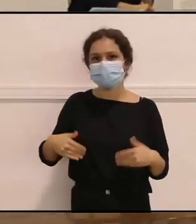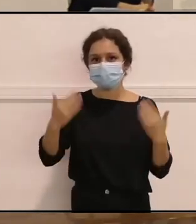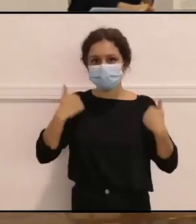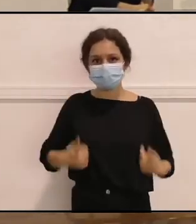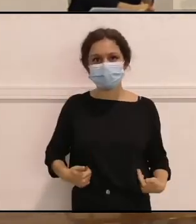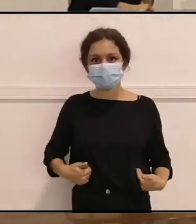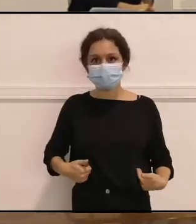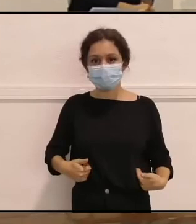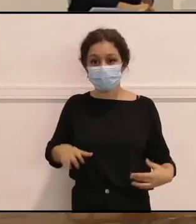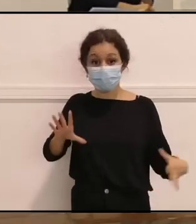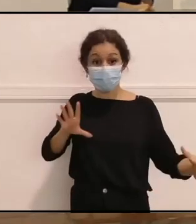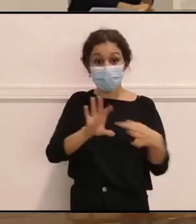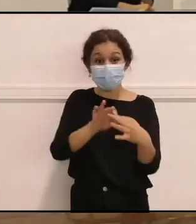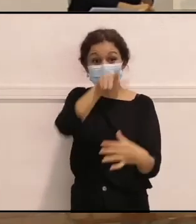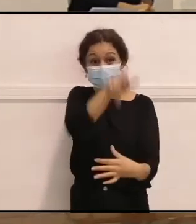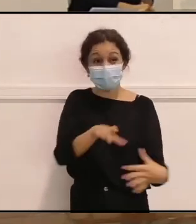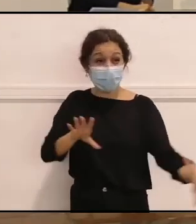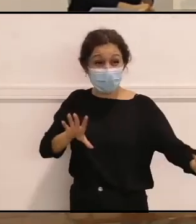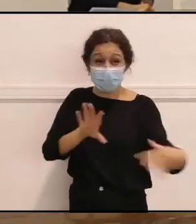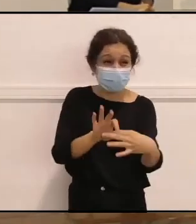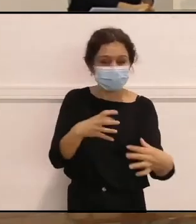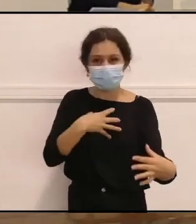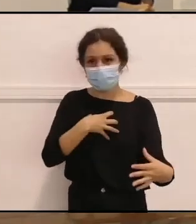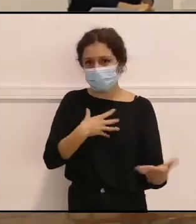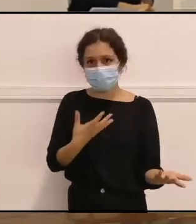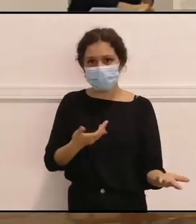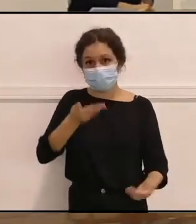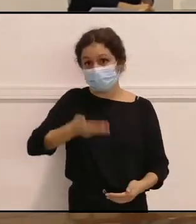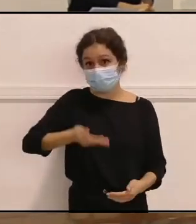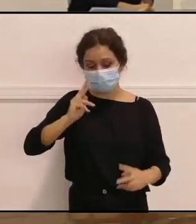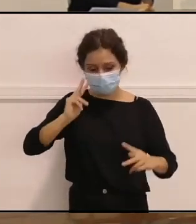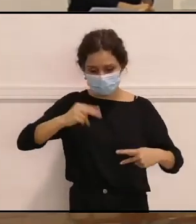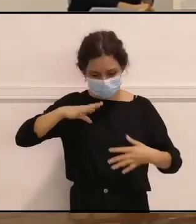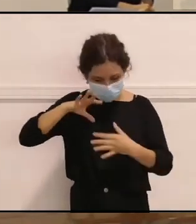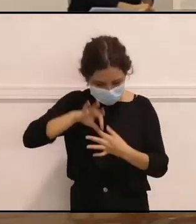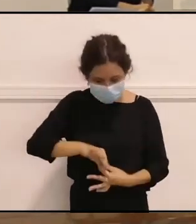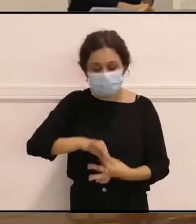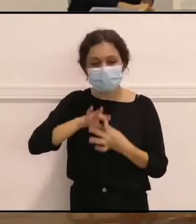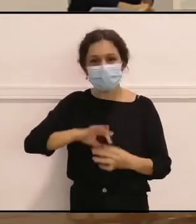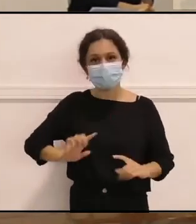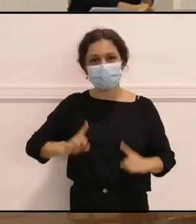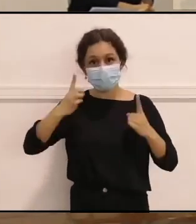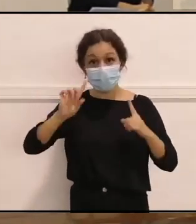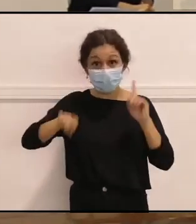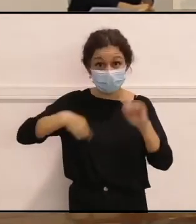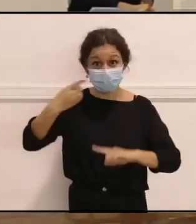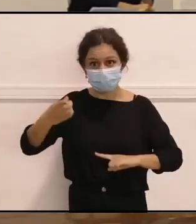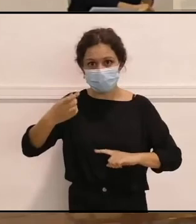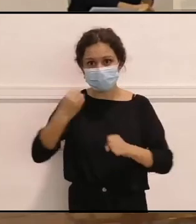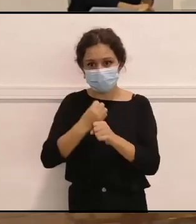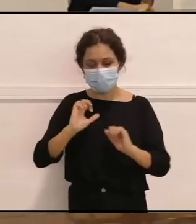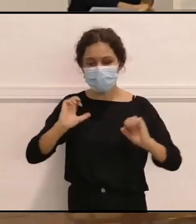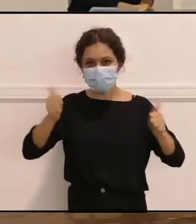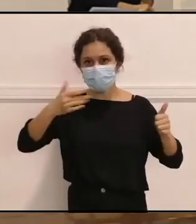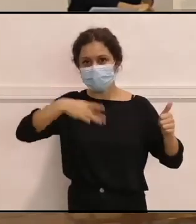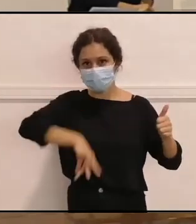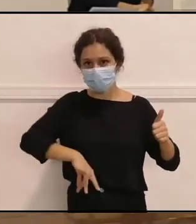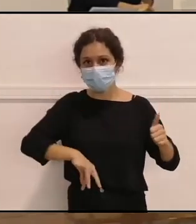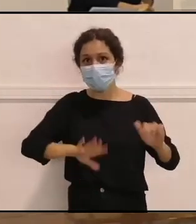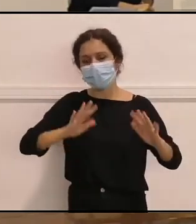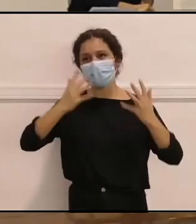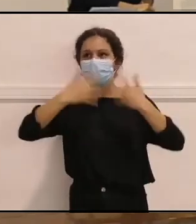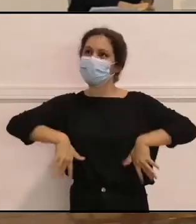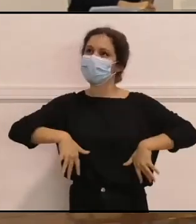conectar con nadie, Entonces creo que es súper importante, primero con una misma, con uno mismo y desde ahí podemos hacer un montón de cosas, pero si vamos en